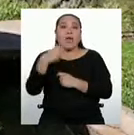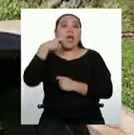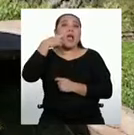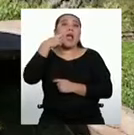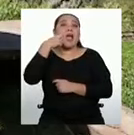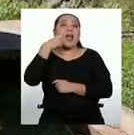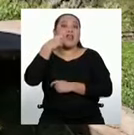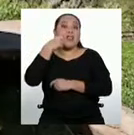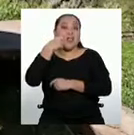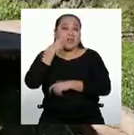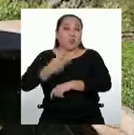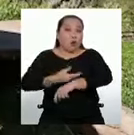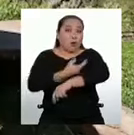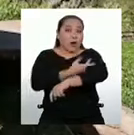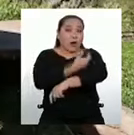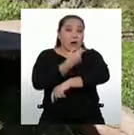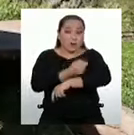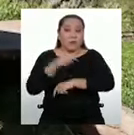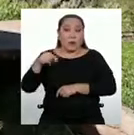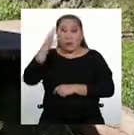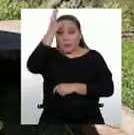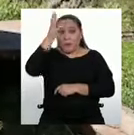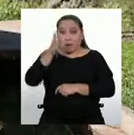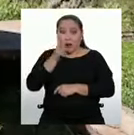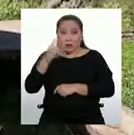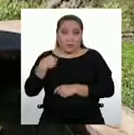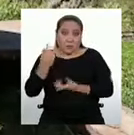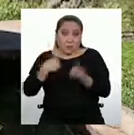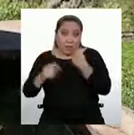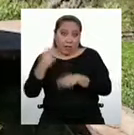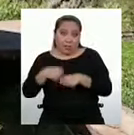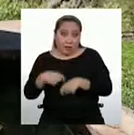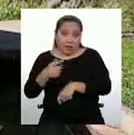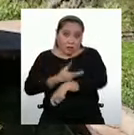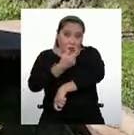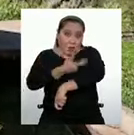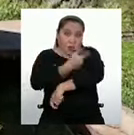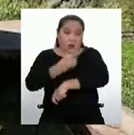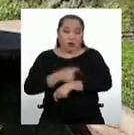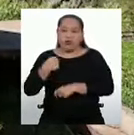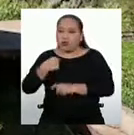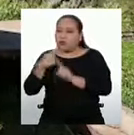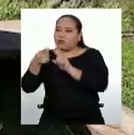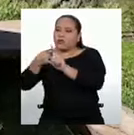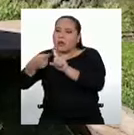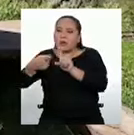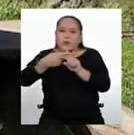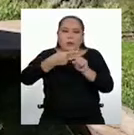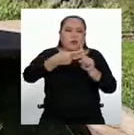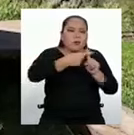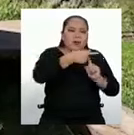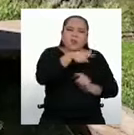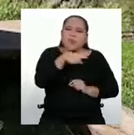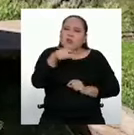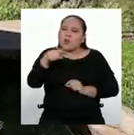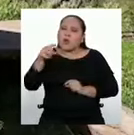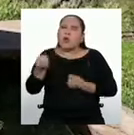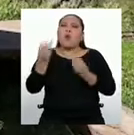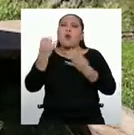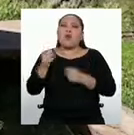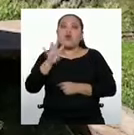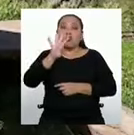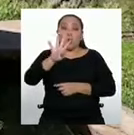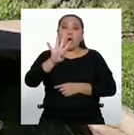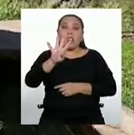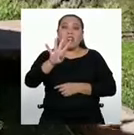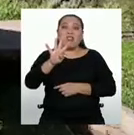de cordero, porque mis padres se dedican a eso y he tenido que sumar todos los precios. En este caso, eran cuatro